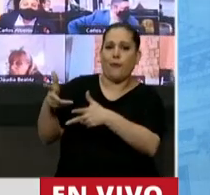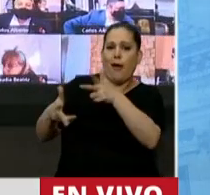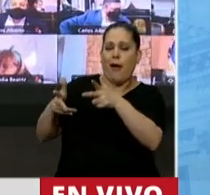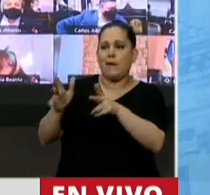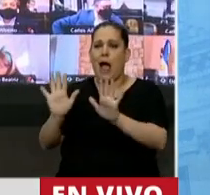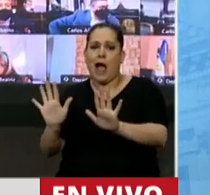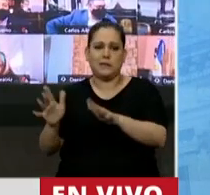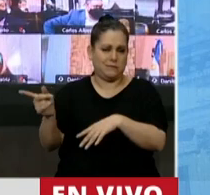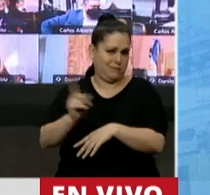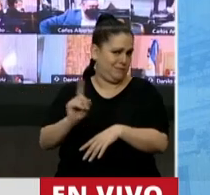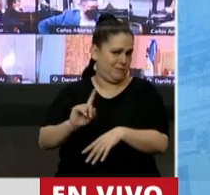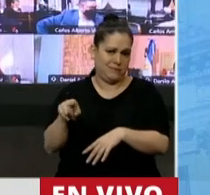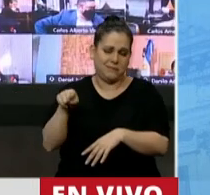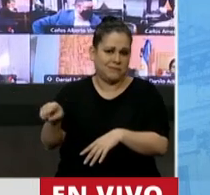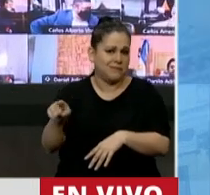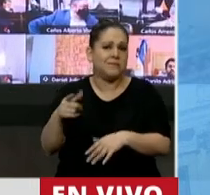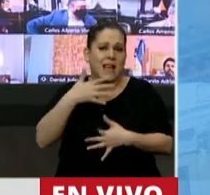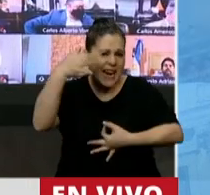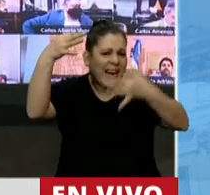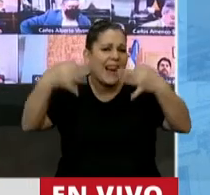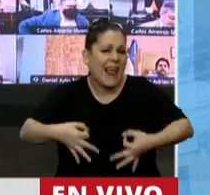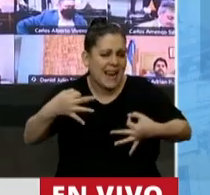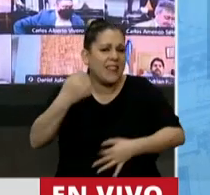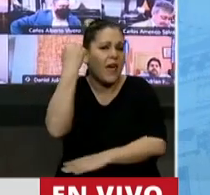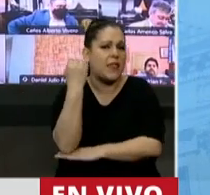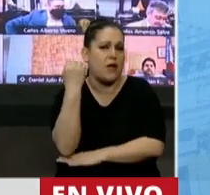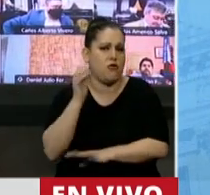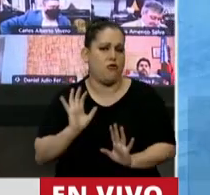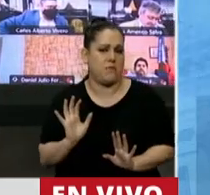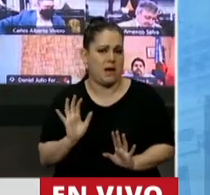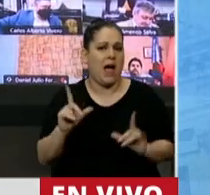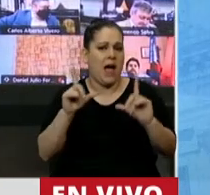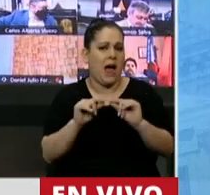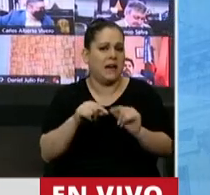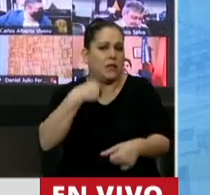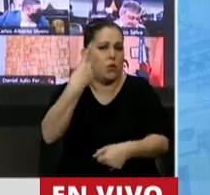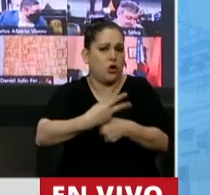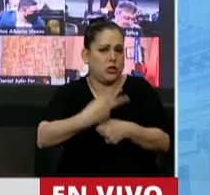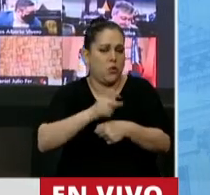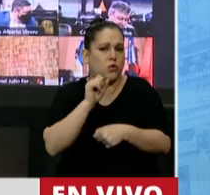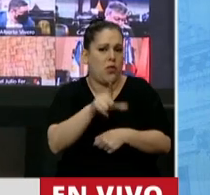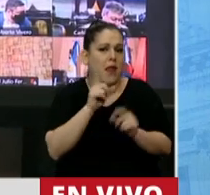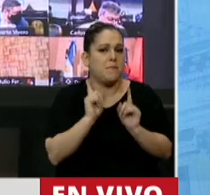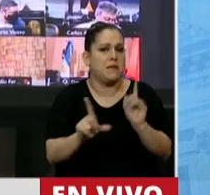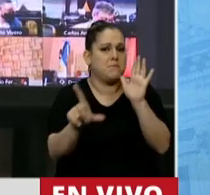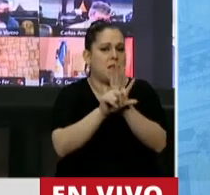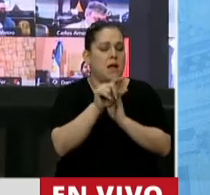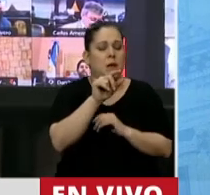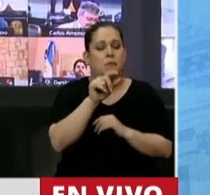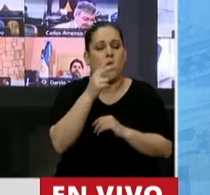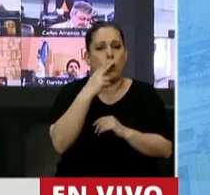que son. Esto se llama principio de la realidad económica. Artículo segundo de la misma Ley 11